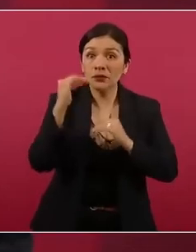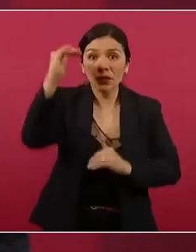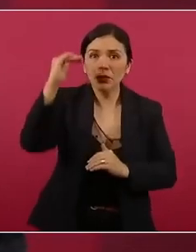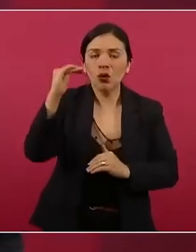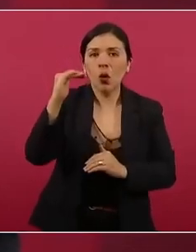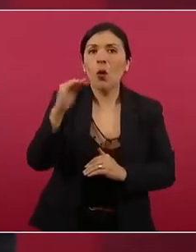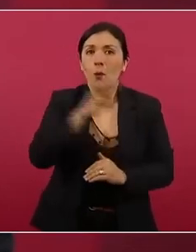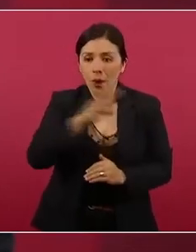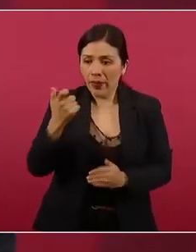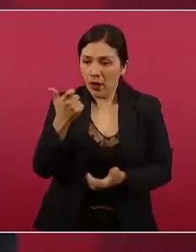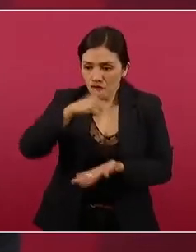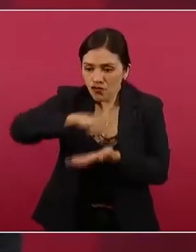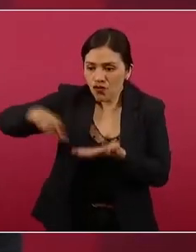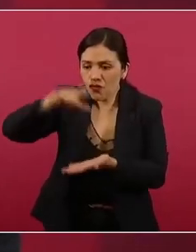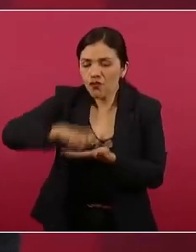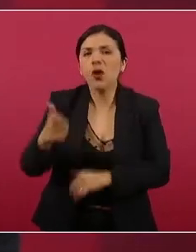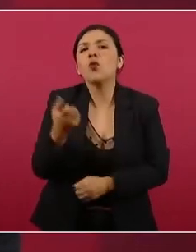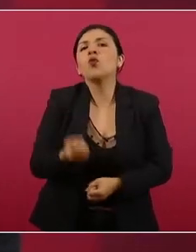cuánto alcanza.